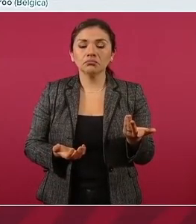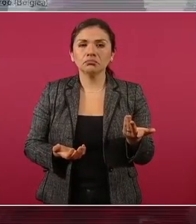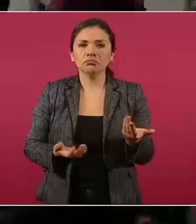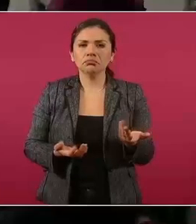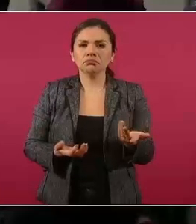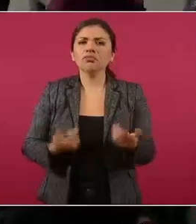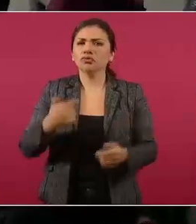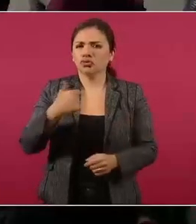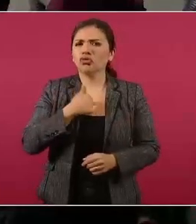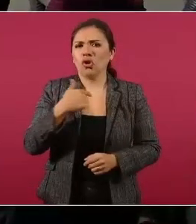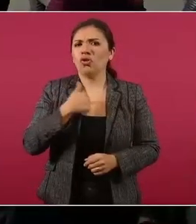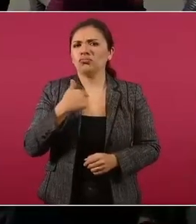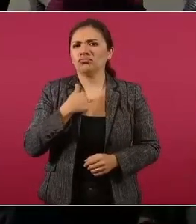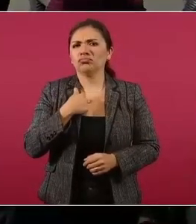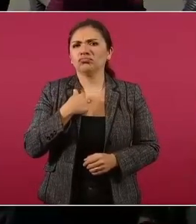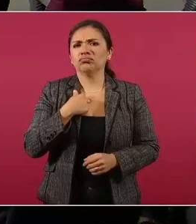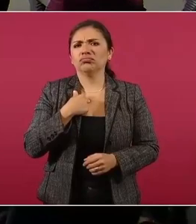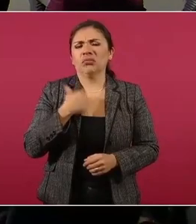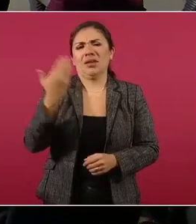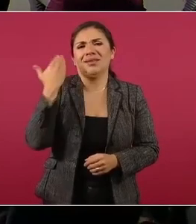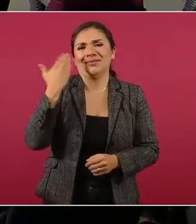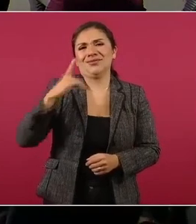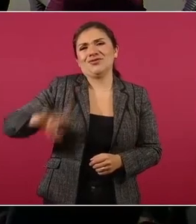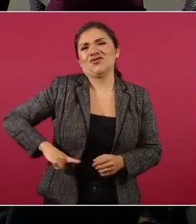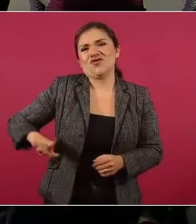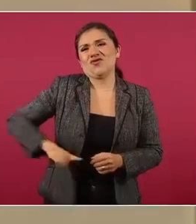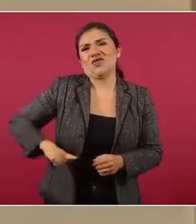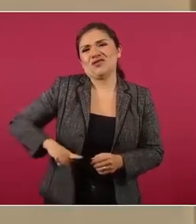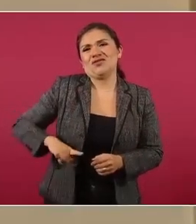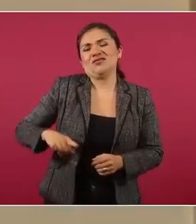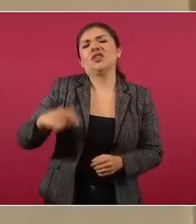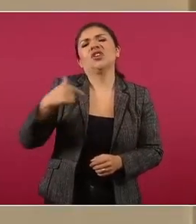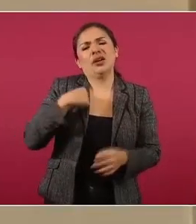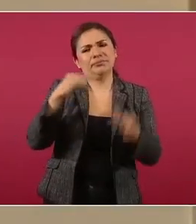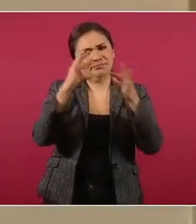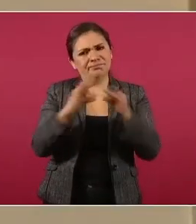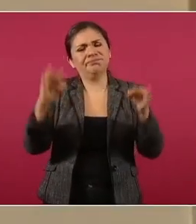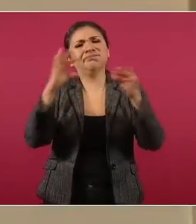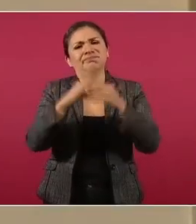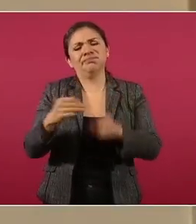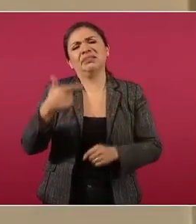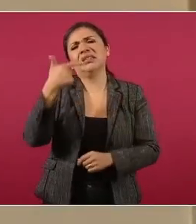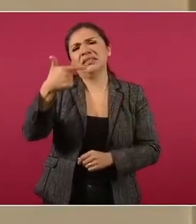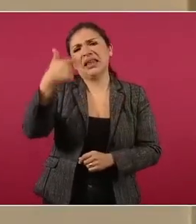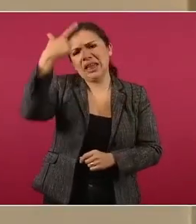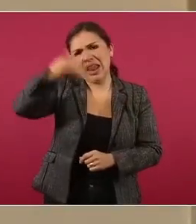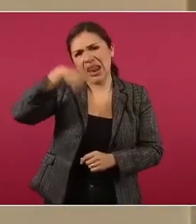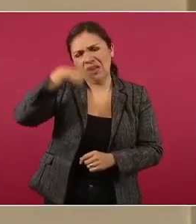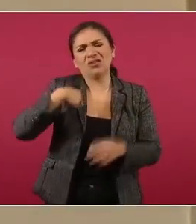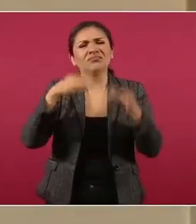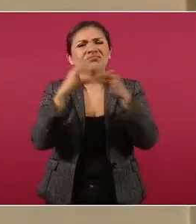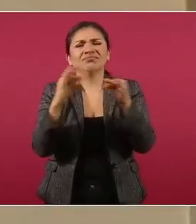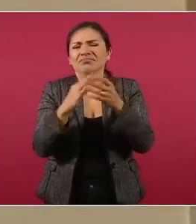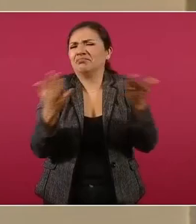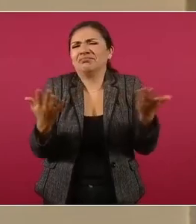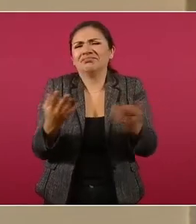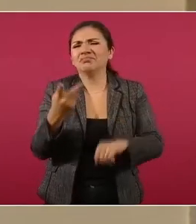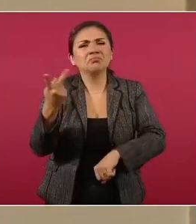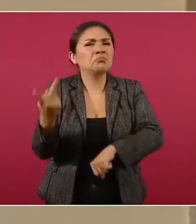era yo opositor a las siete de la noche, a decir, no va a pasar nada,